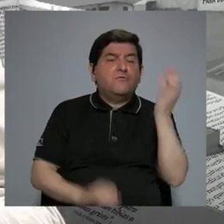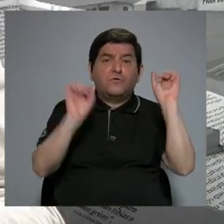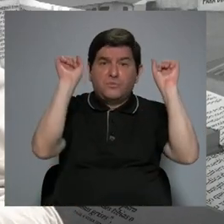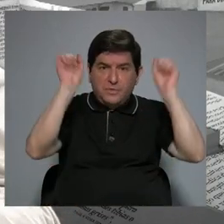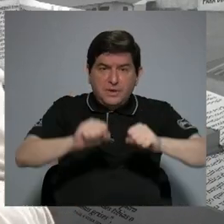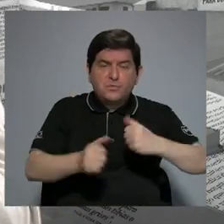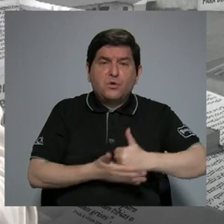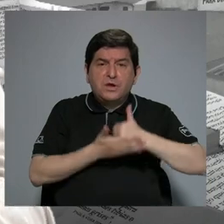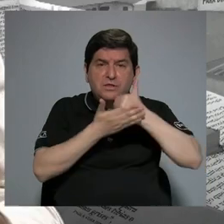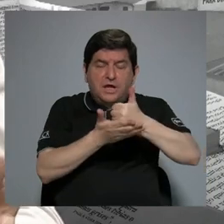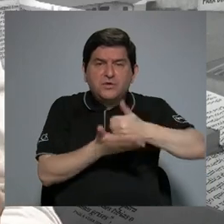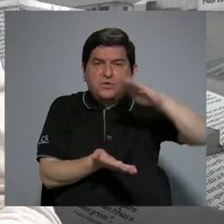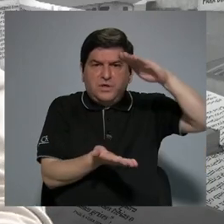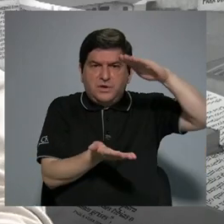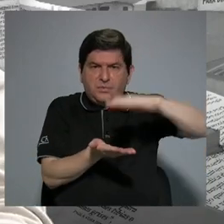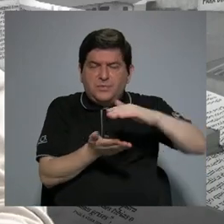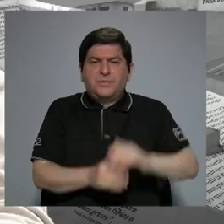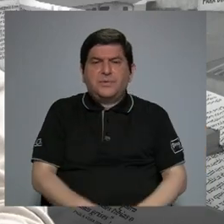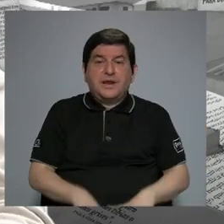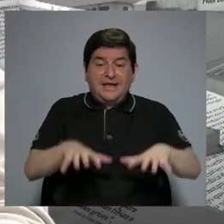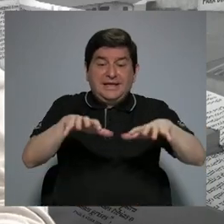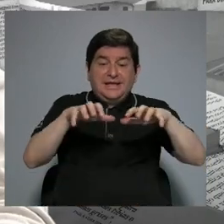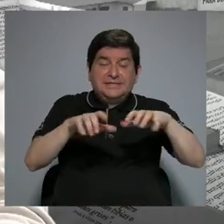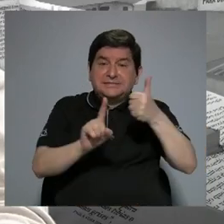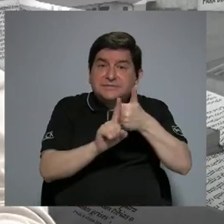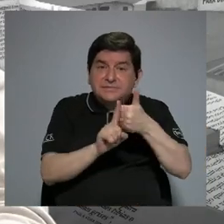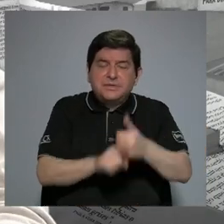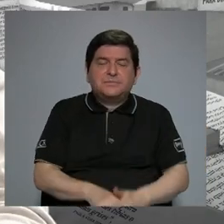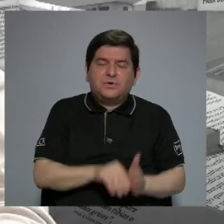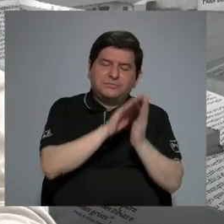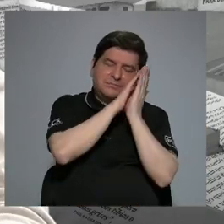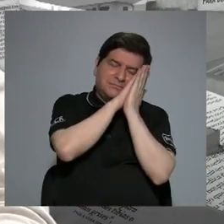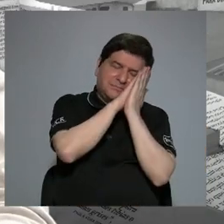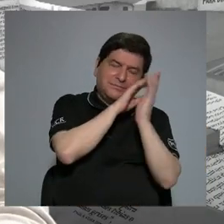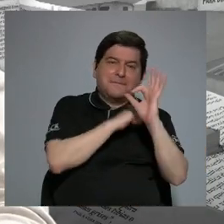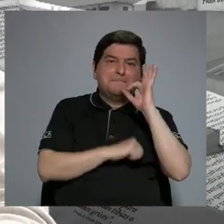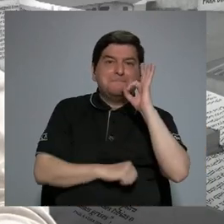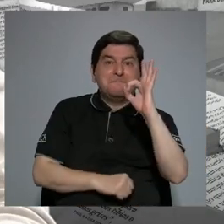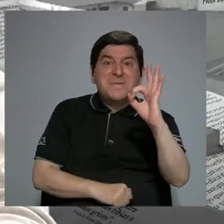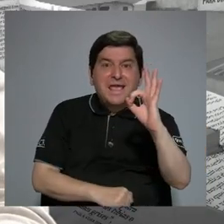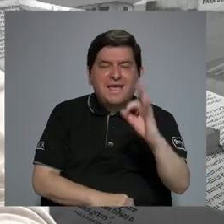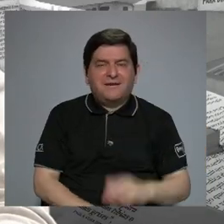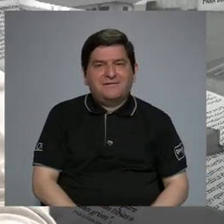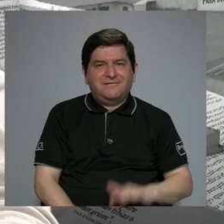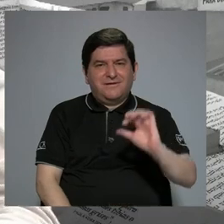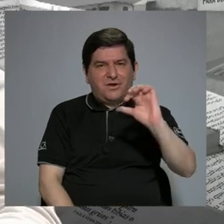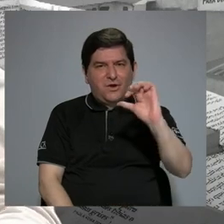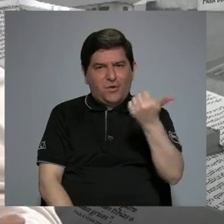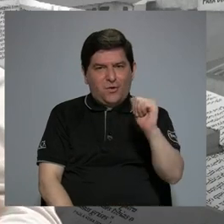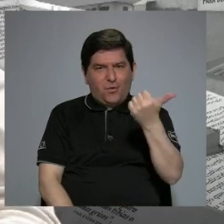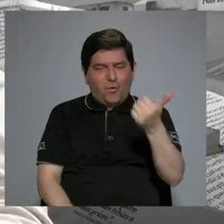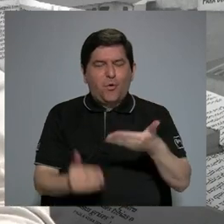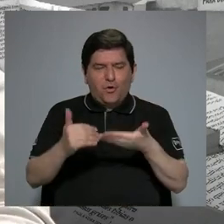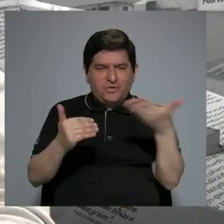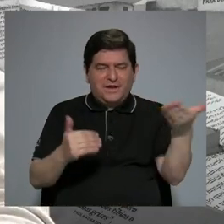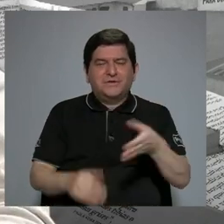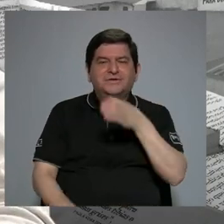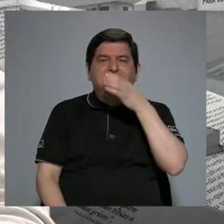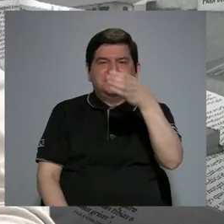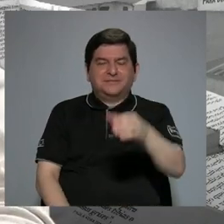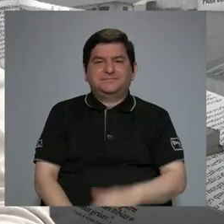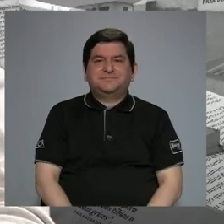puede ayudarnos a disminuir la carga de estrés. Dormir bien, esa es otra cosa que se